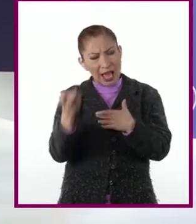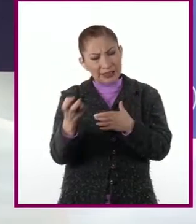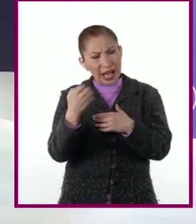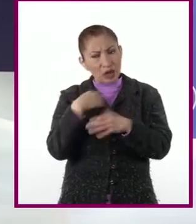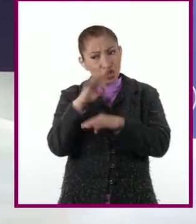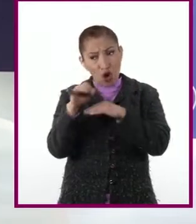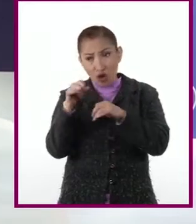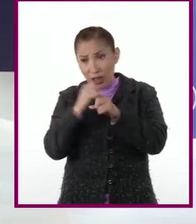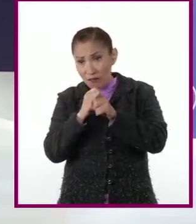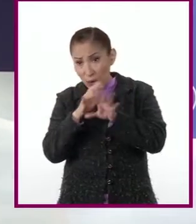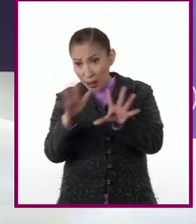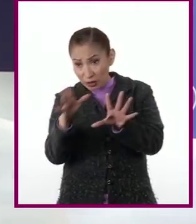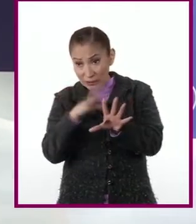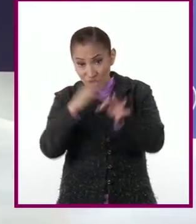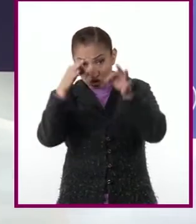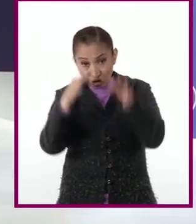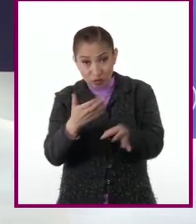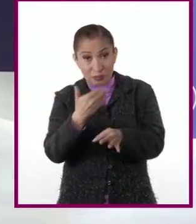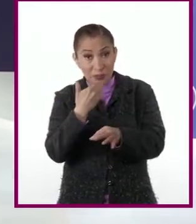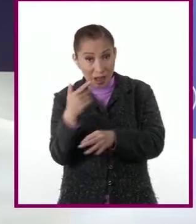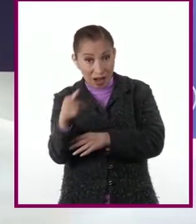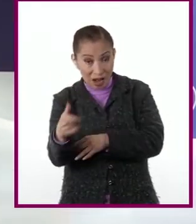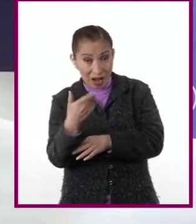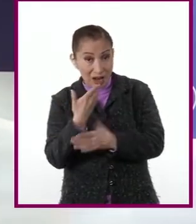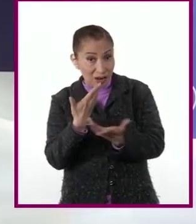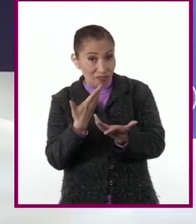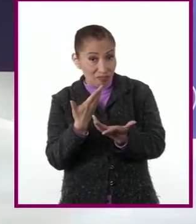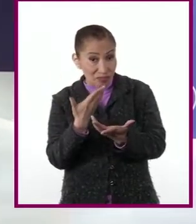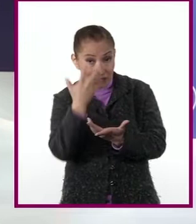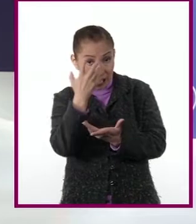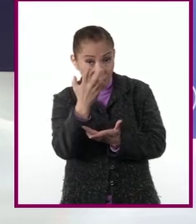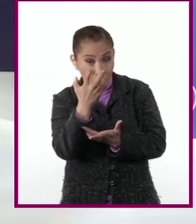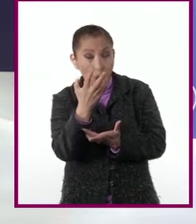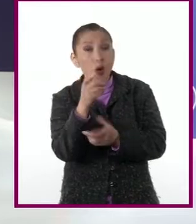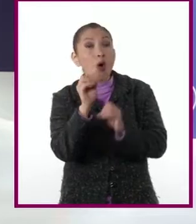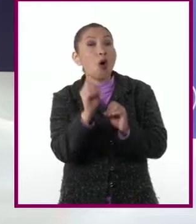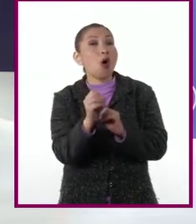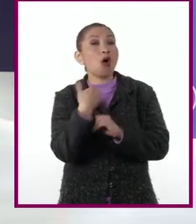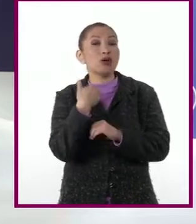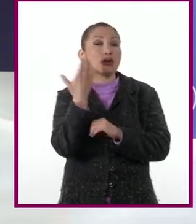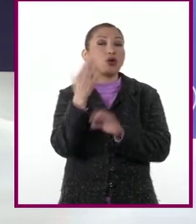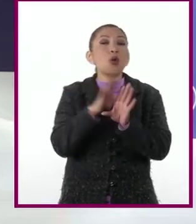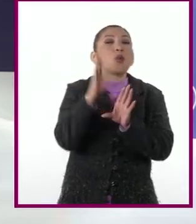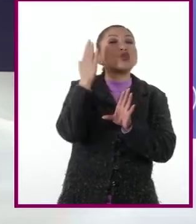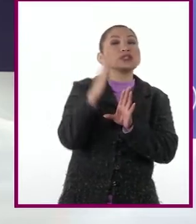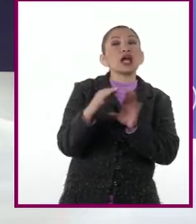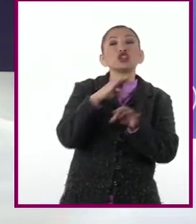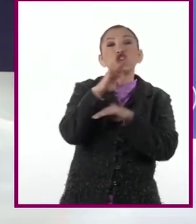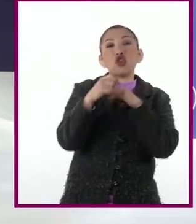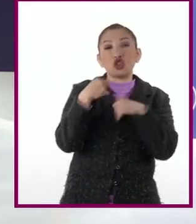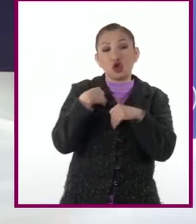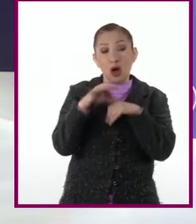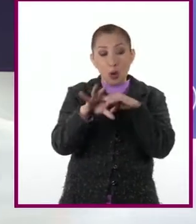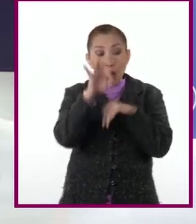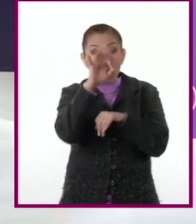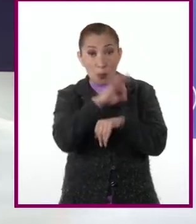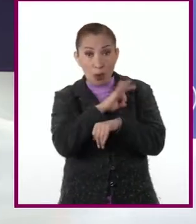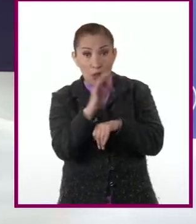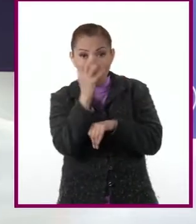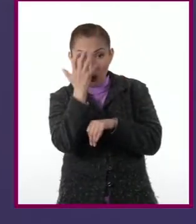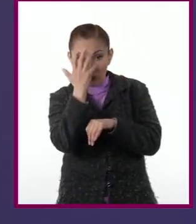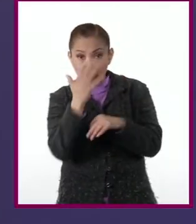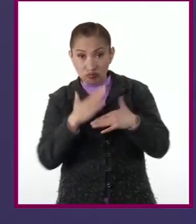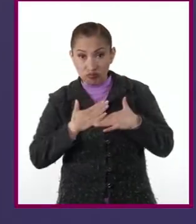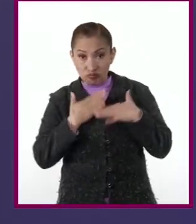las fuentes de información a las que tienen acceso? ¿Cómo saben si todas las fuentes que consultan son confiables?